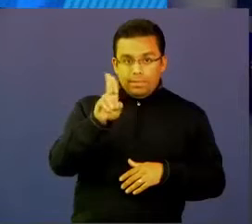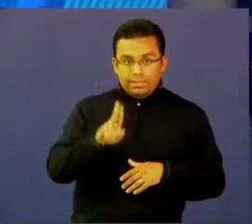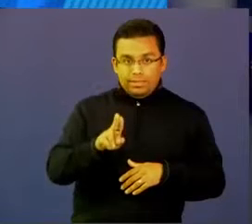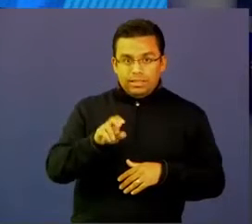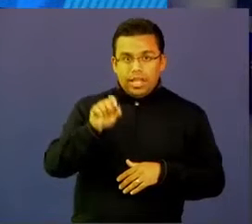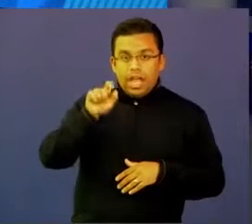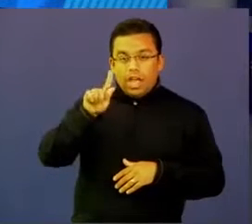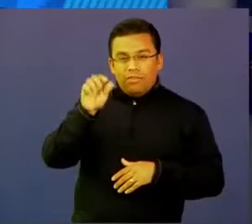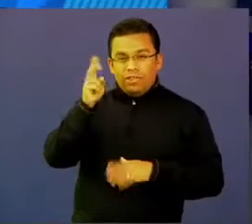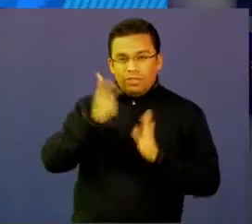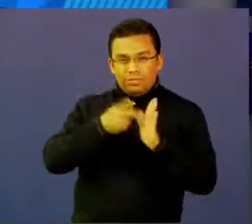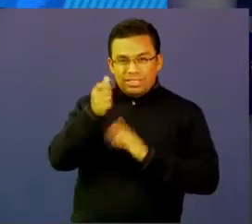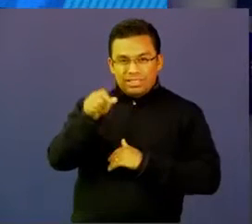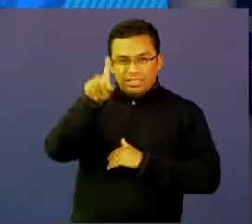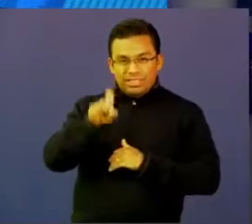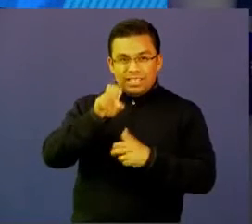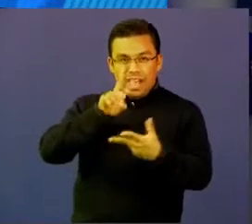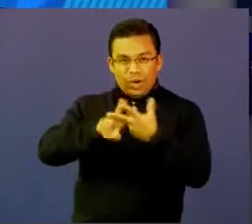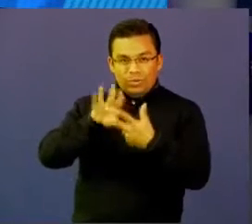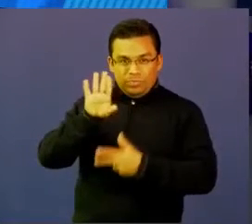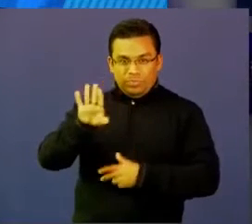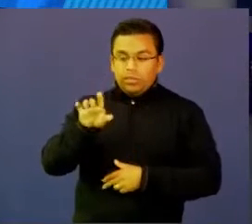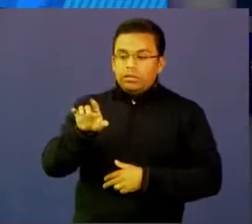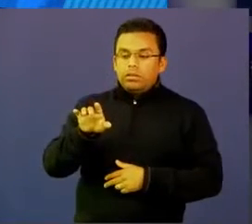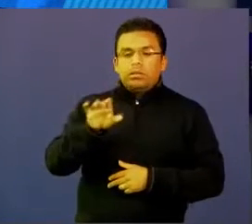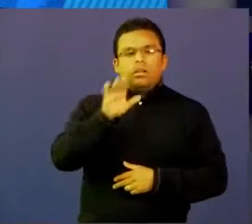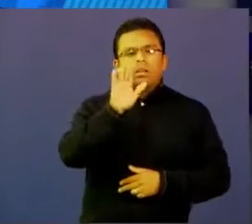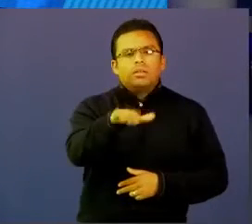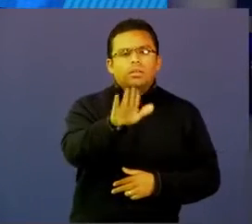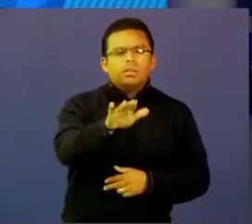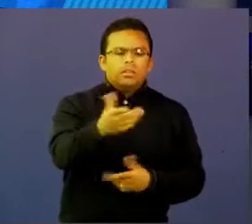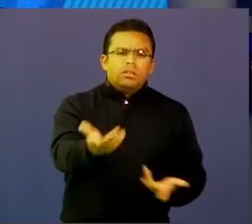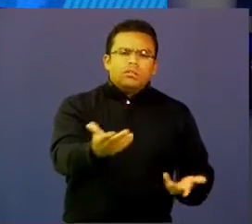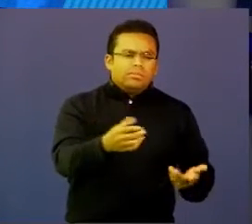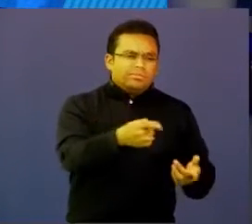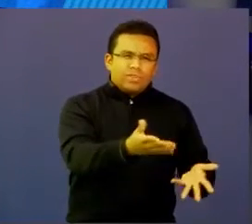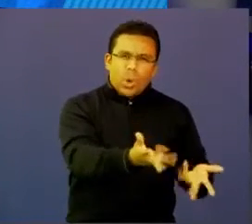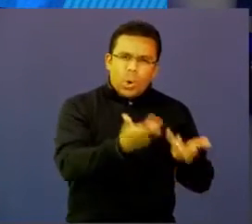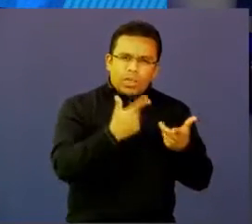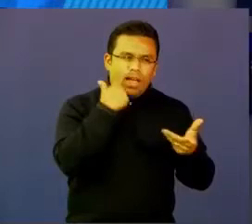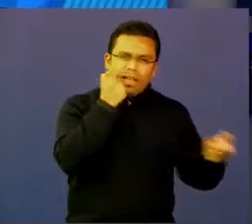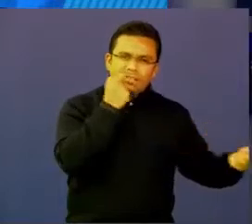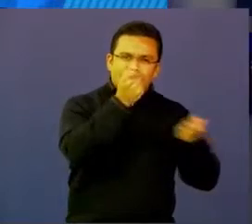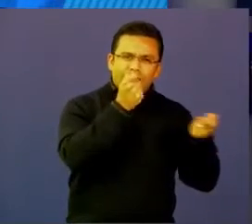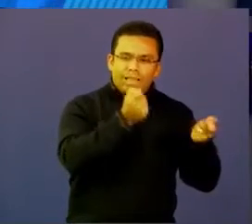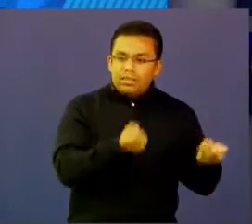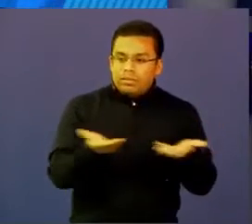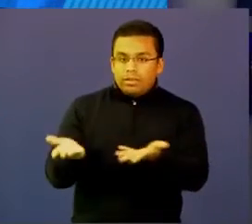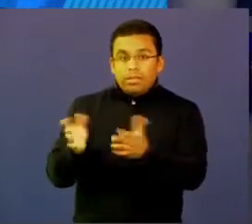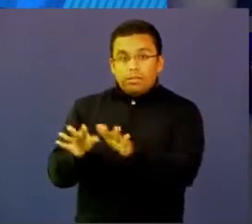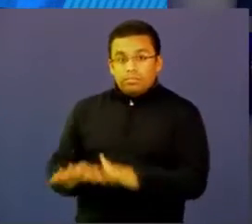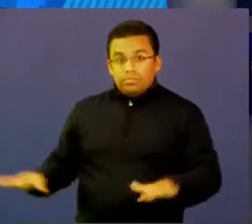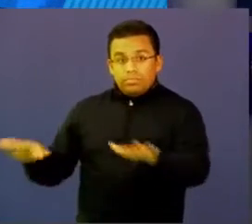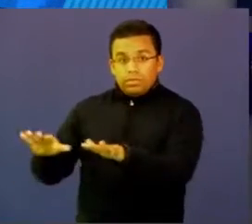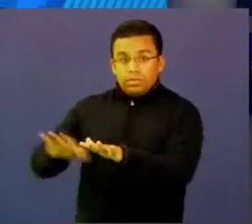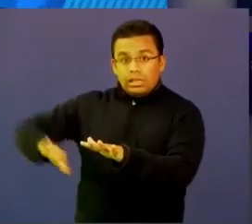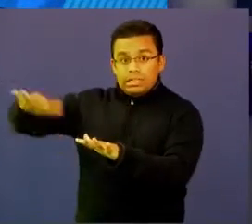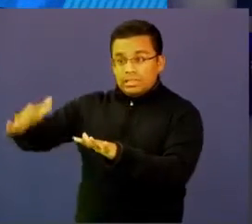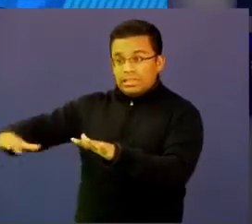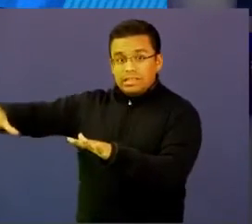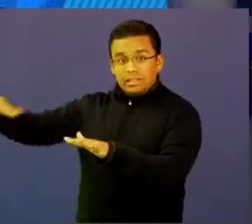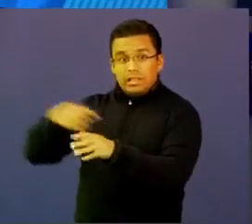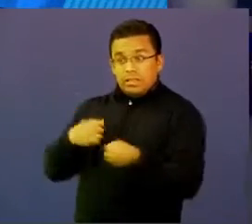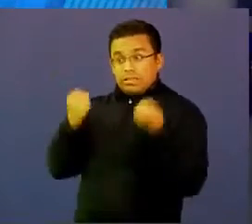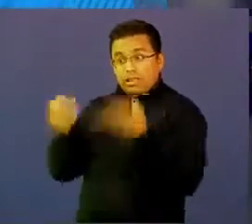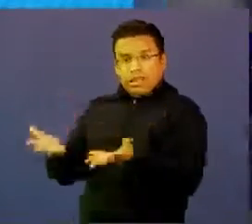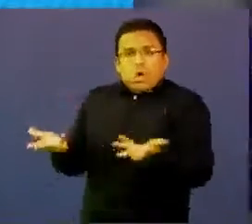F2016 ¿Cómo incentivar estas estrategias, Jorge, en el sector rural desde la motivación de los docentes?